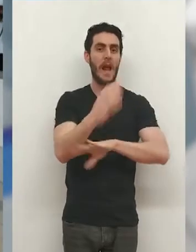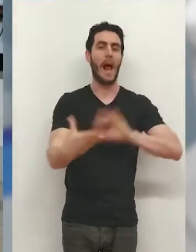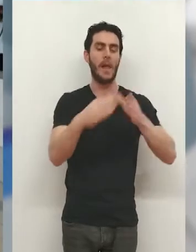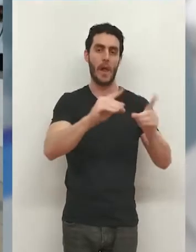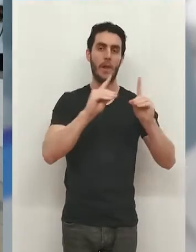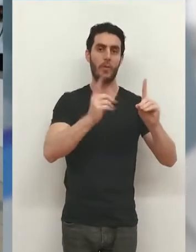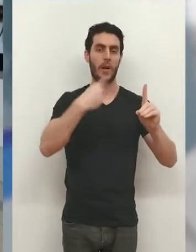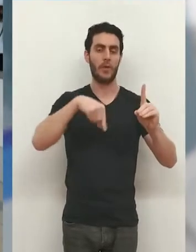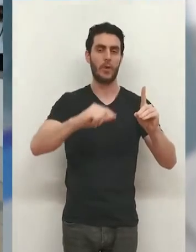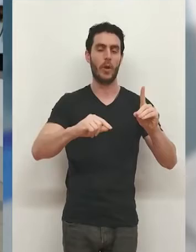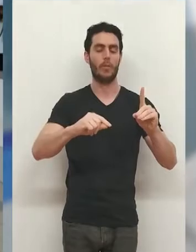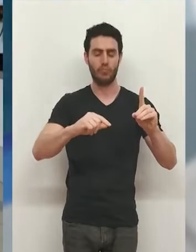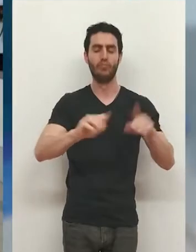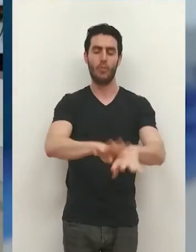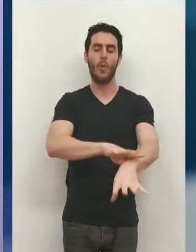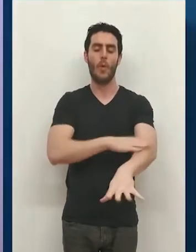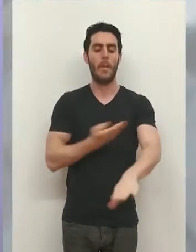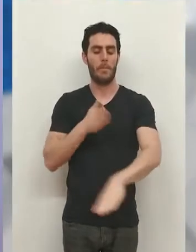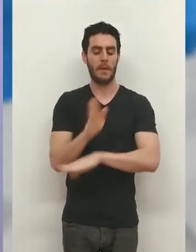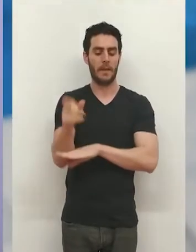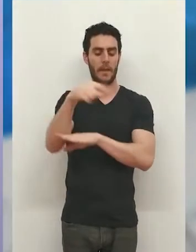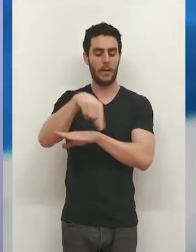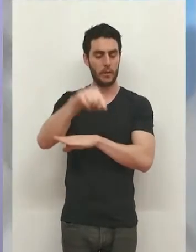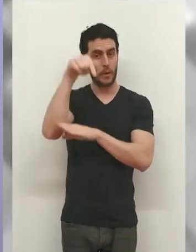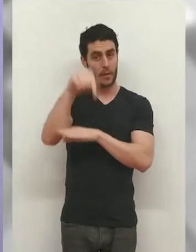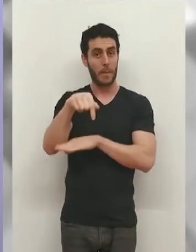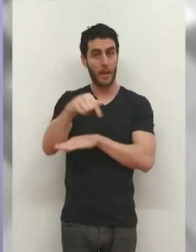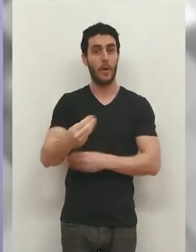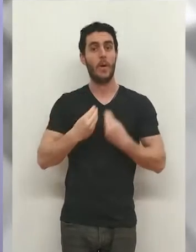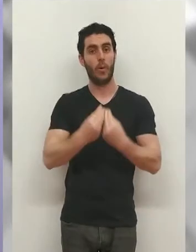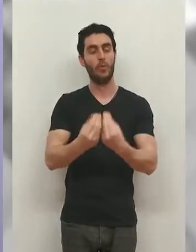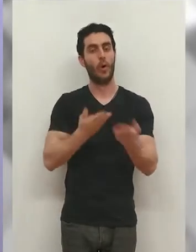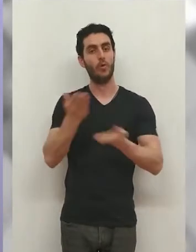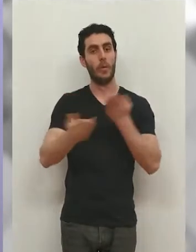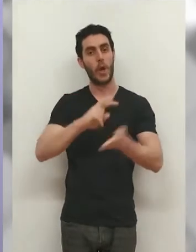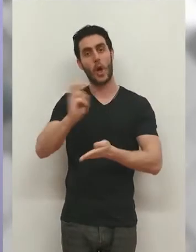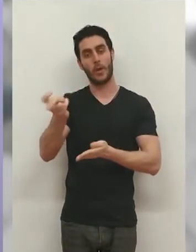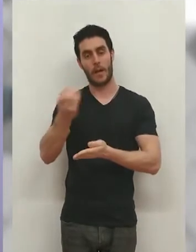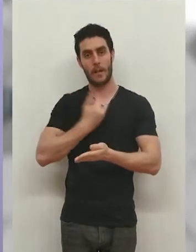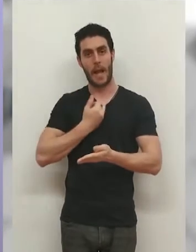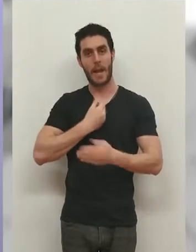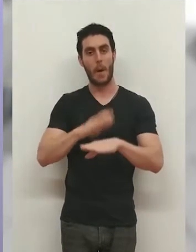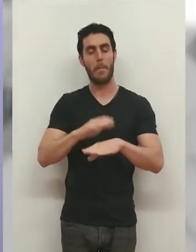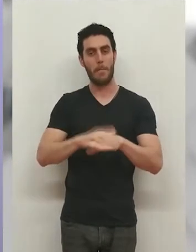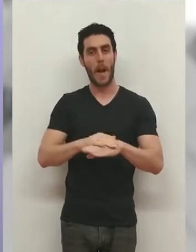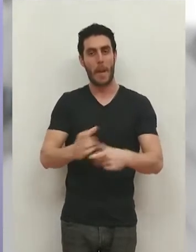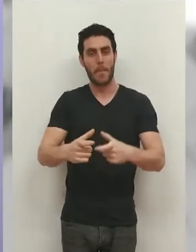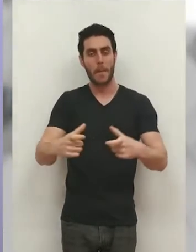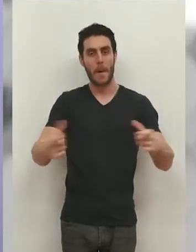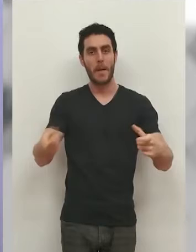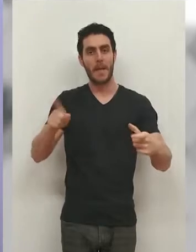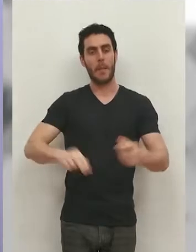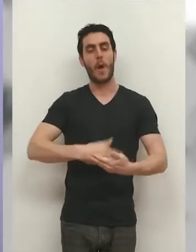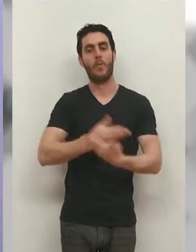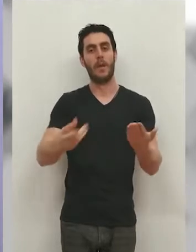que nos hace especial ilusión presentar y que tenemos también, junto con otras subvenciones, para ampliar y diversificar